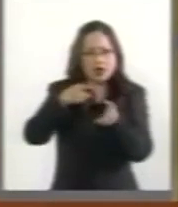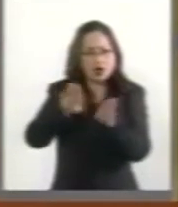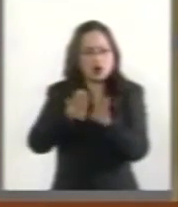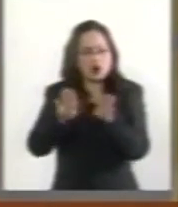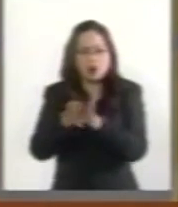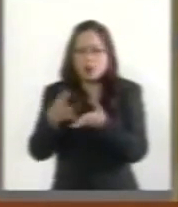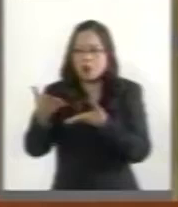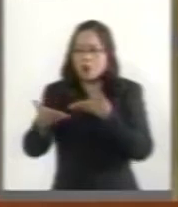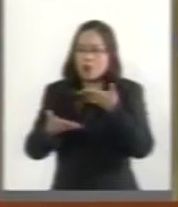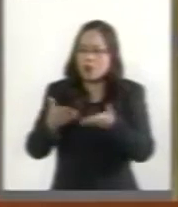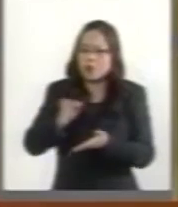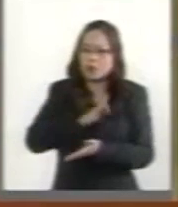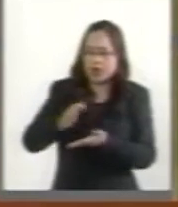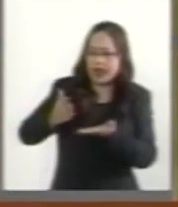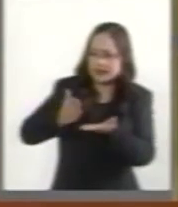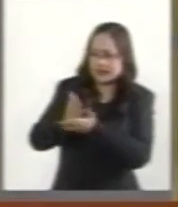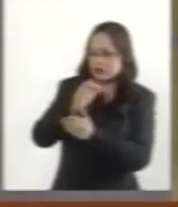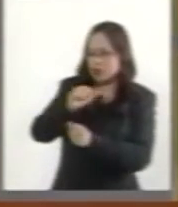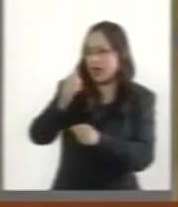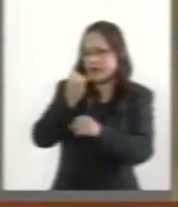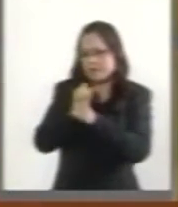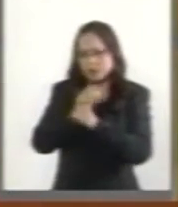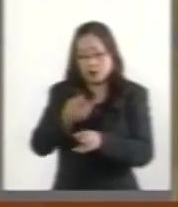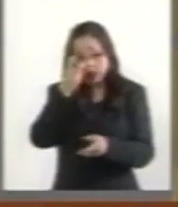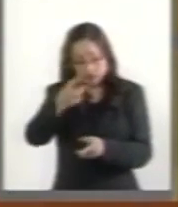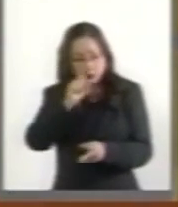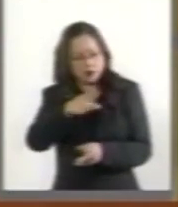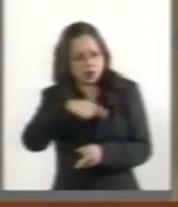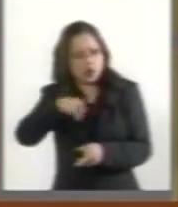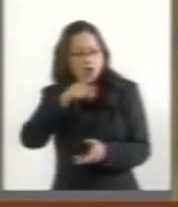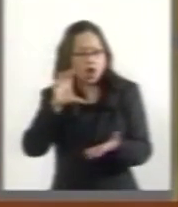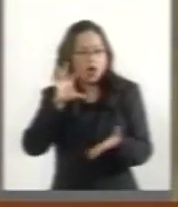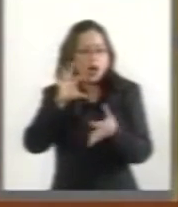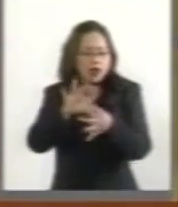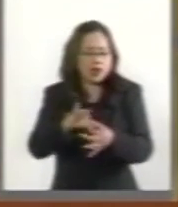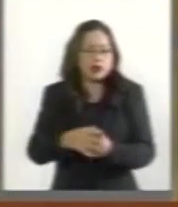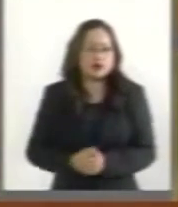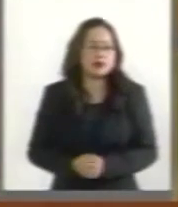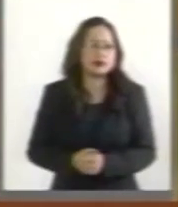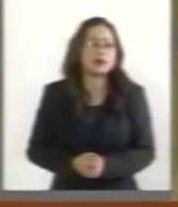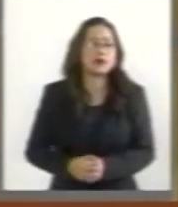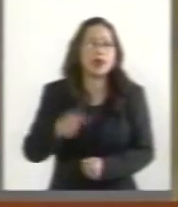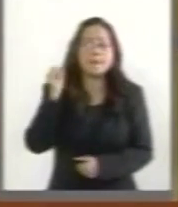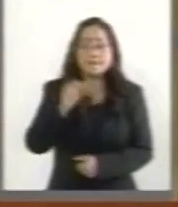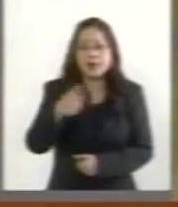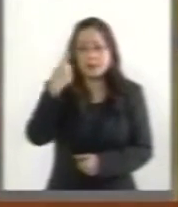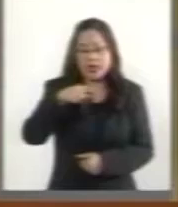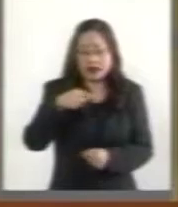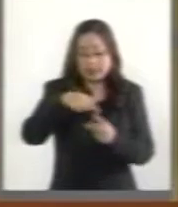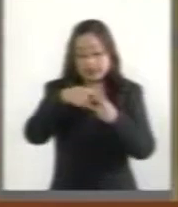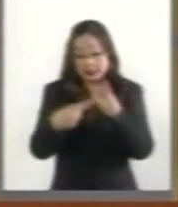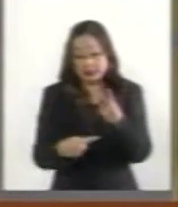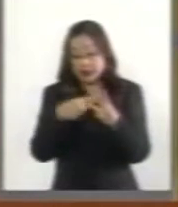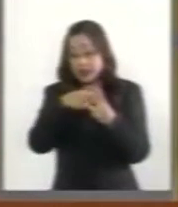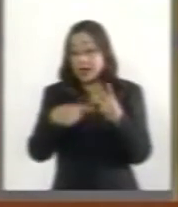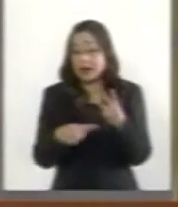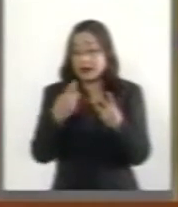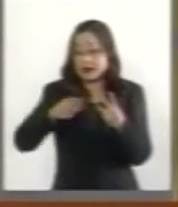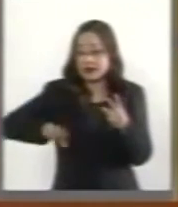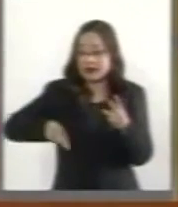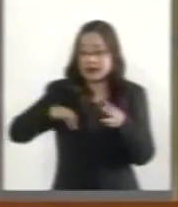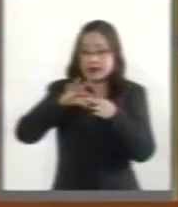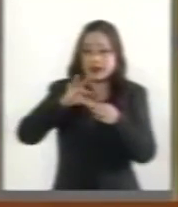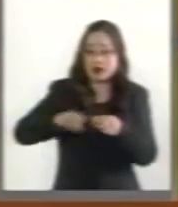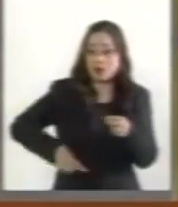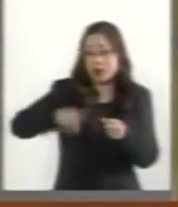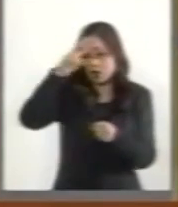el derecho de acceso a la información. Y sin duda alguna, en estos tres rubros en los que el Estado